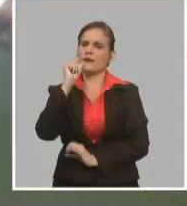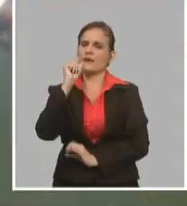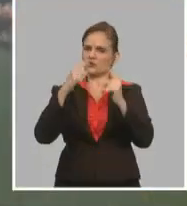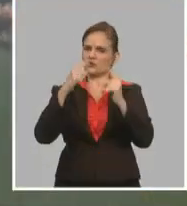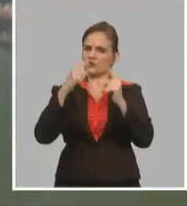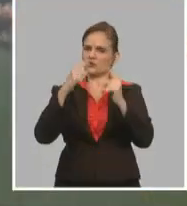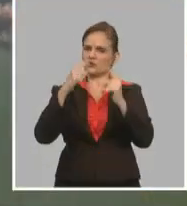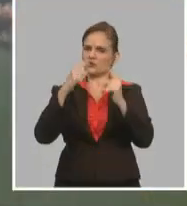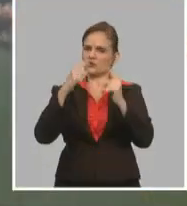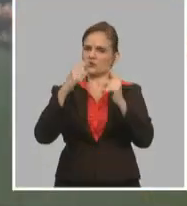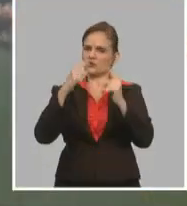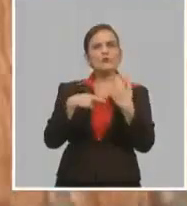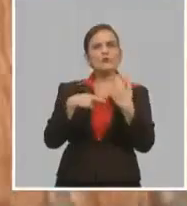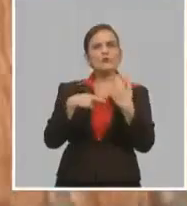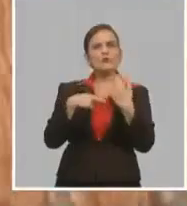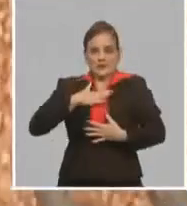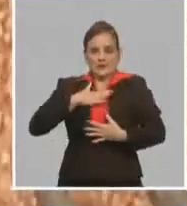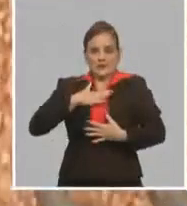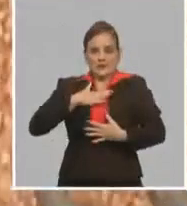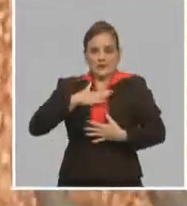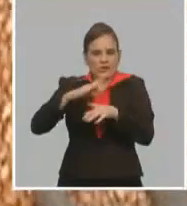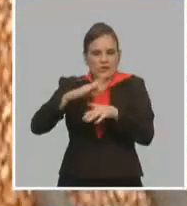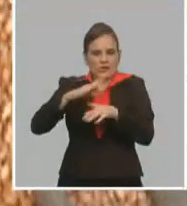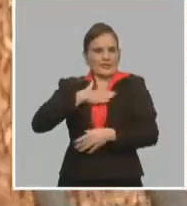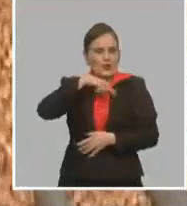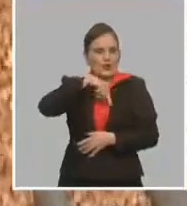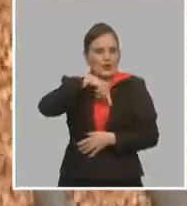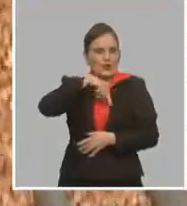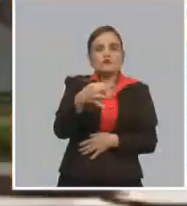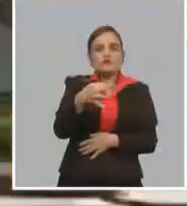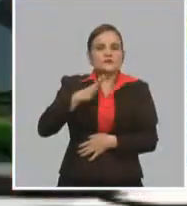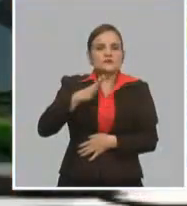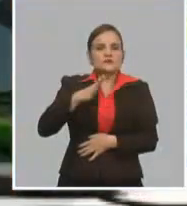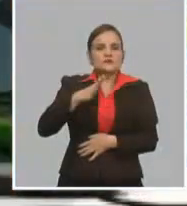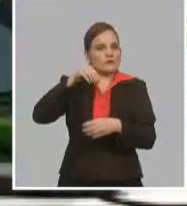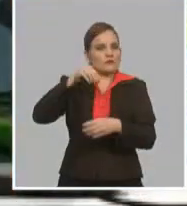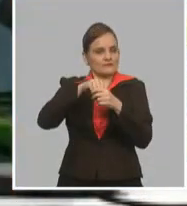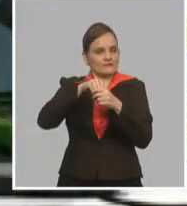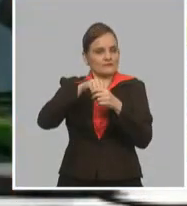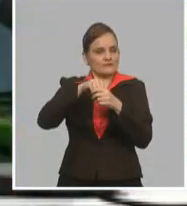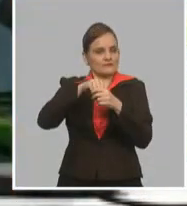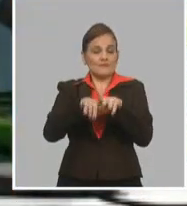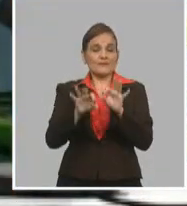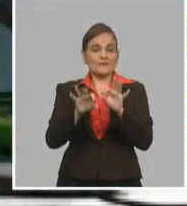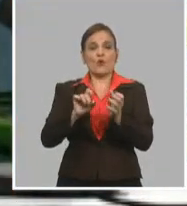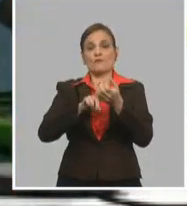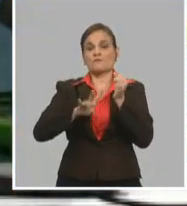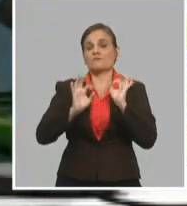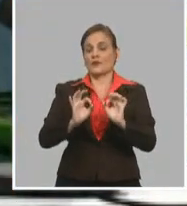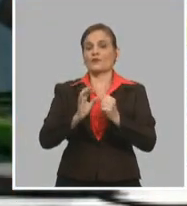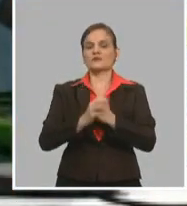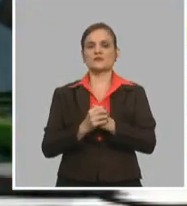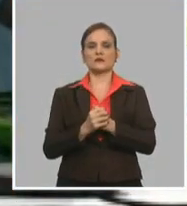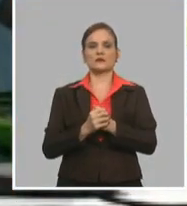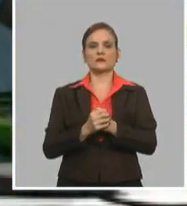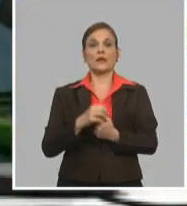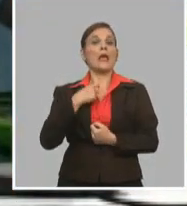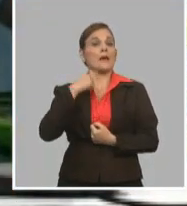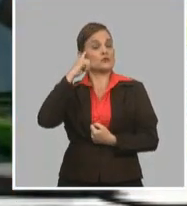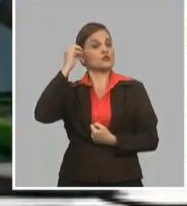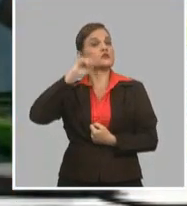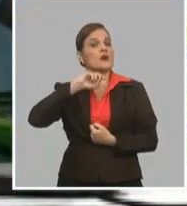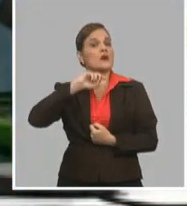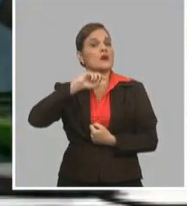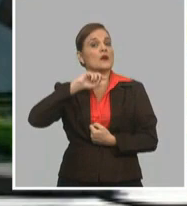cómo usar lo endógeno, lo propio que tenemos en cada municipio. Tenemos que apostar a nuestras frutas, tenemos que apostar y seguir apostando a nuestras